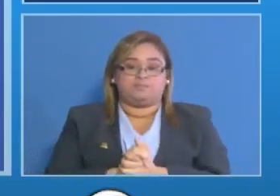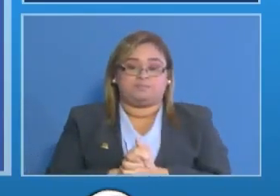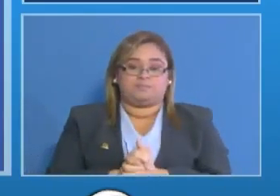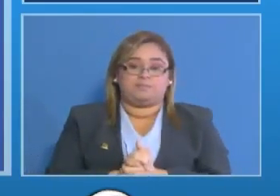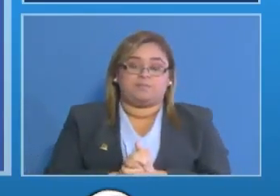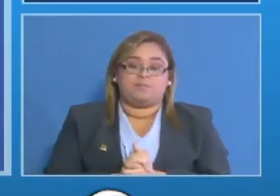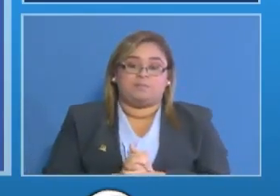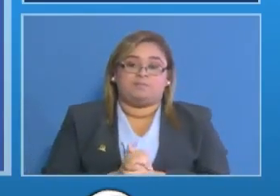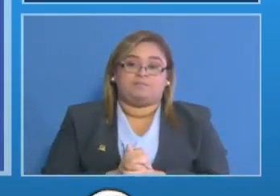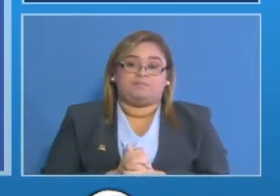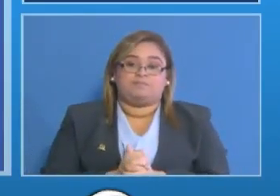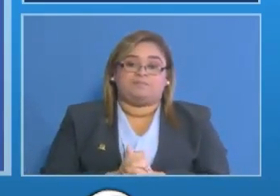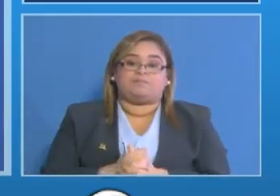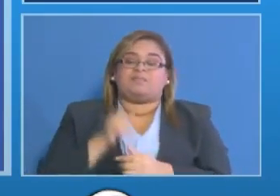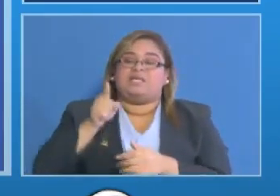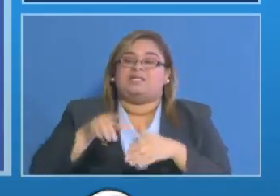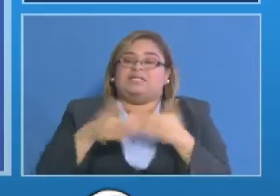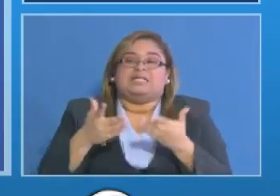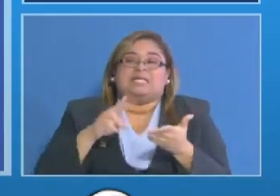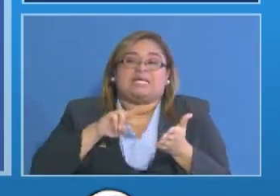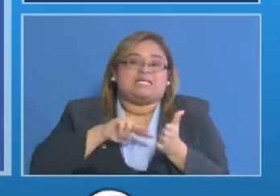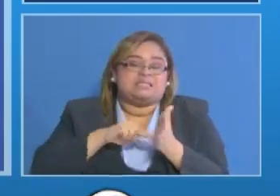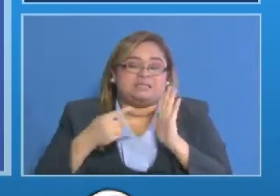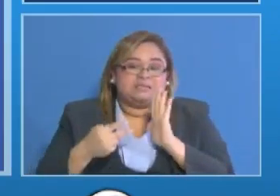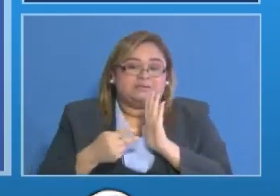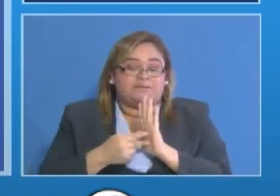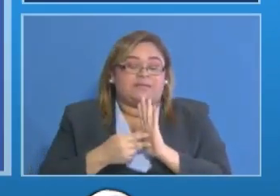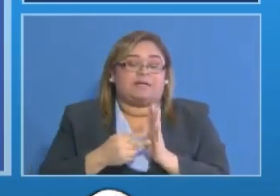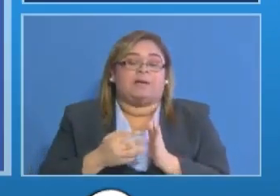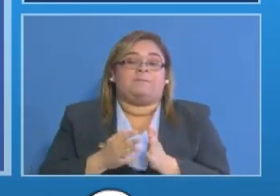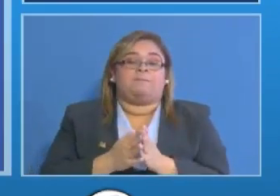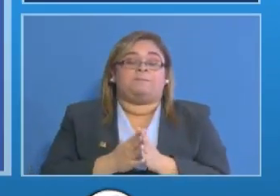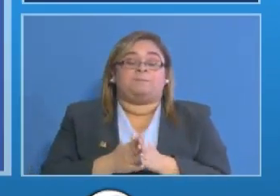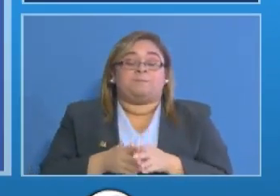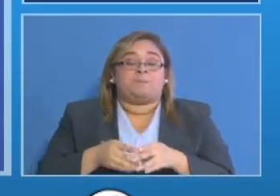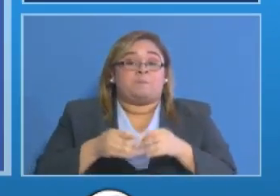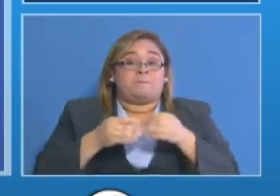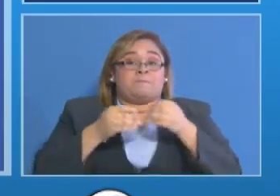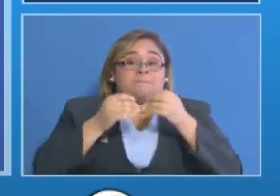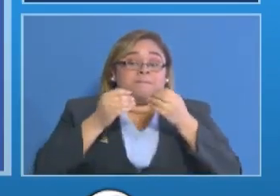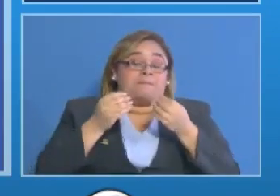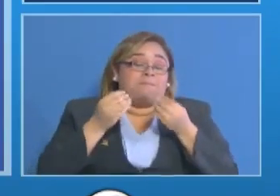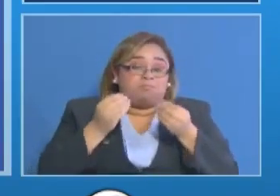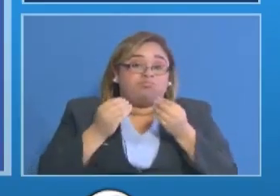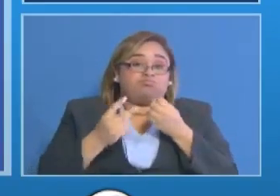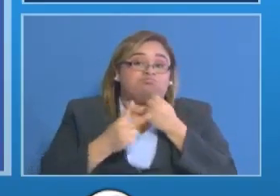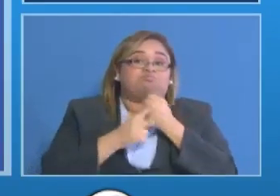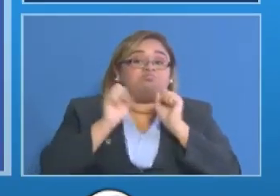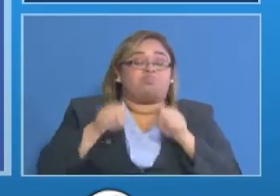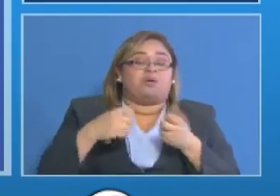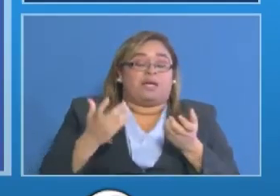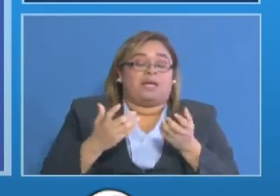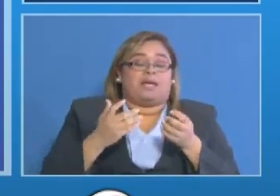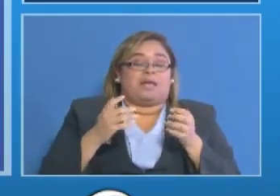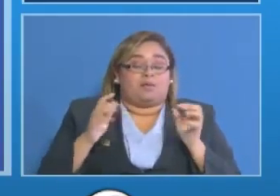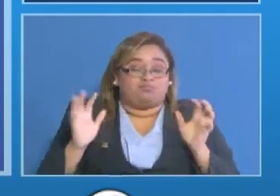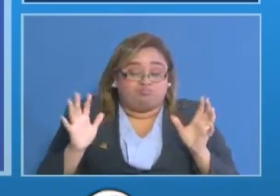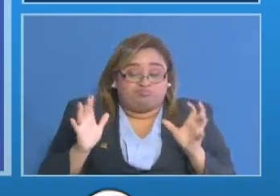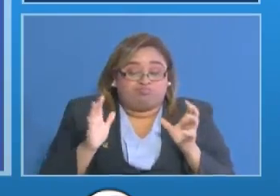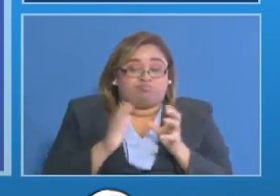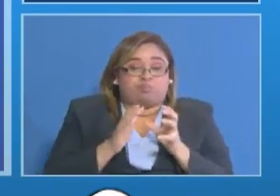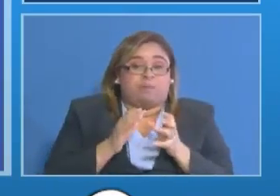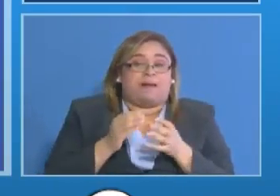esto puede ser engañoso porque el grueso de la recaudación se da en los últimos en la última semana en los últimos días